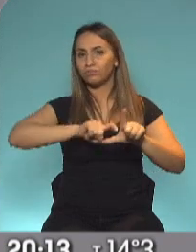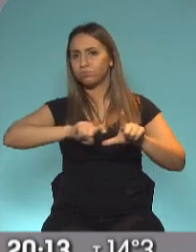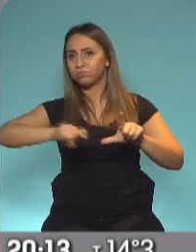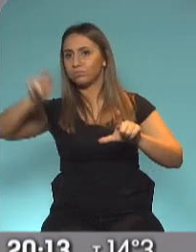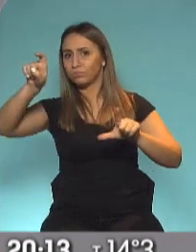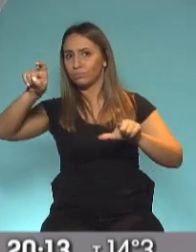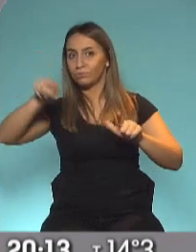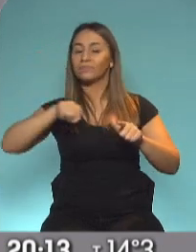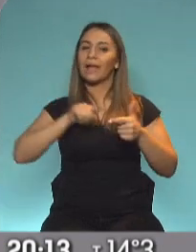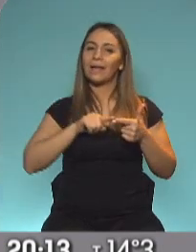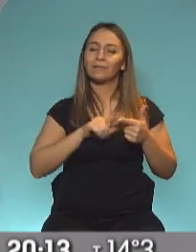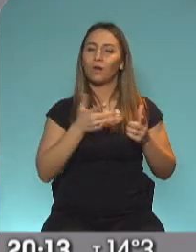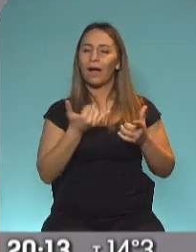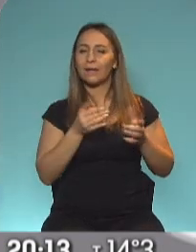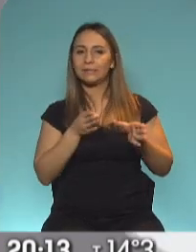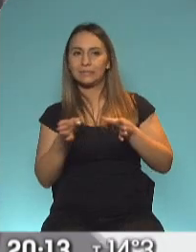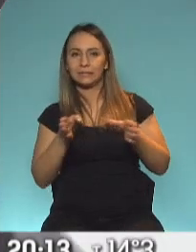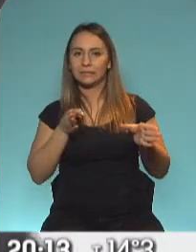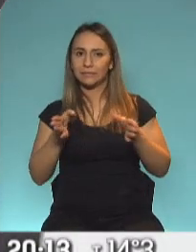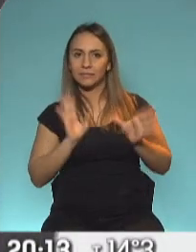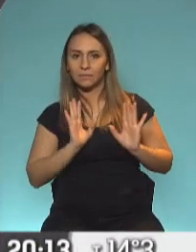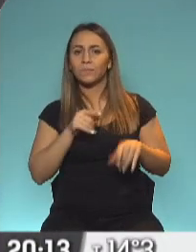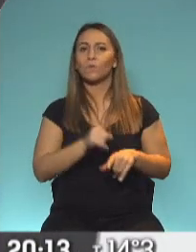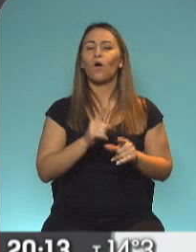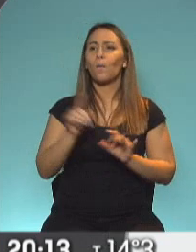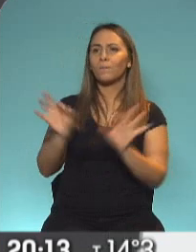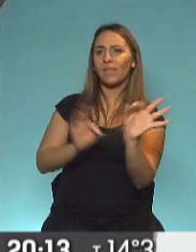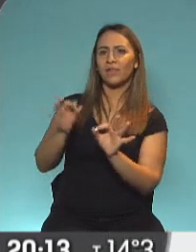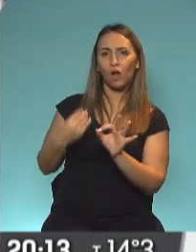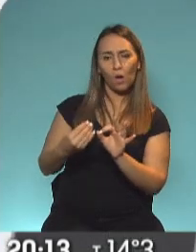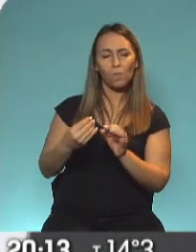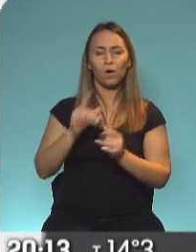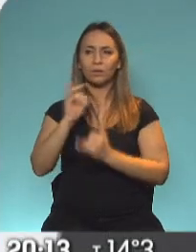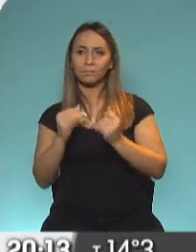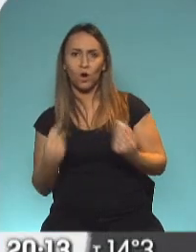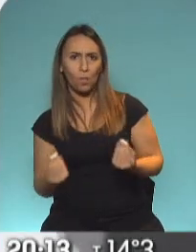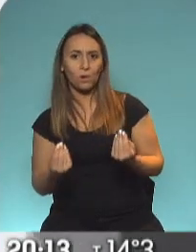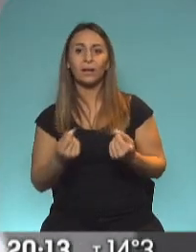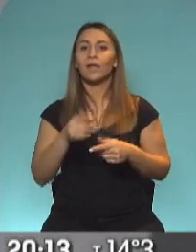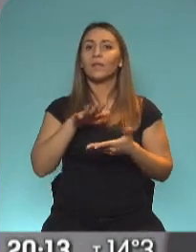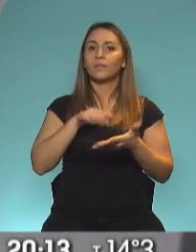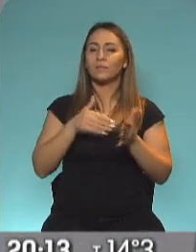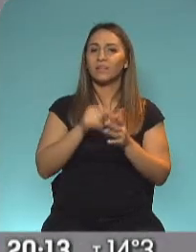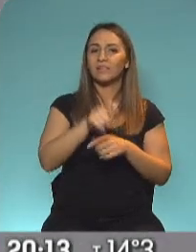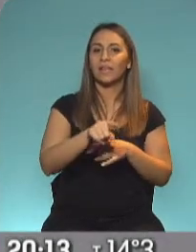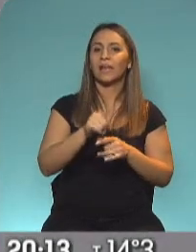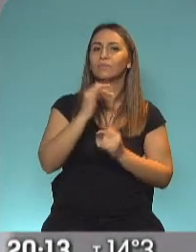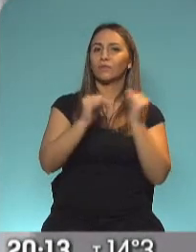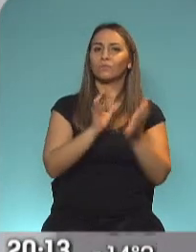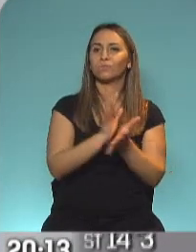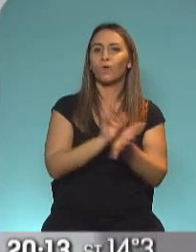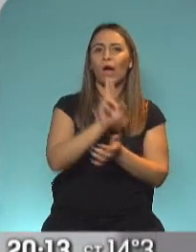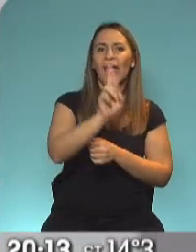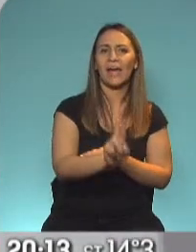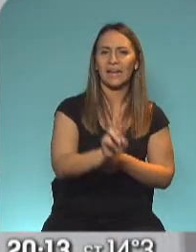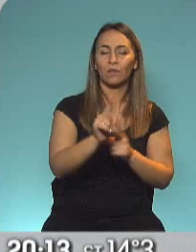disyuntiva de cómo medirlo o cómo al menos explicarlo, si va a ser en base al coeficiente R, que es cuando se toma a partir de un caso